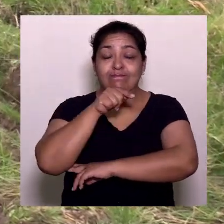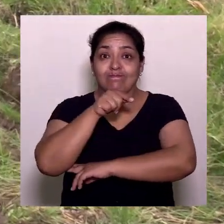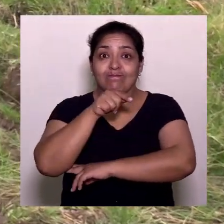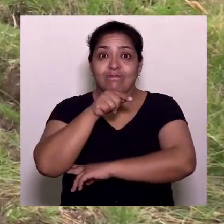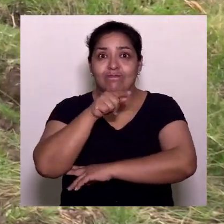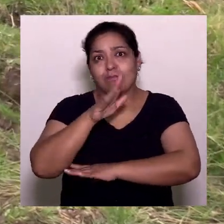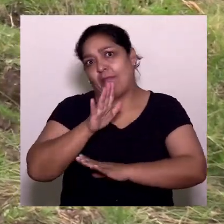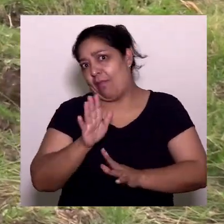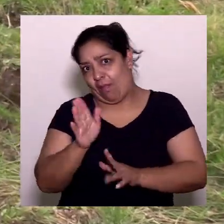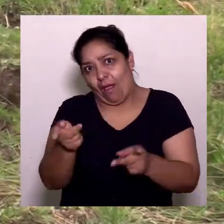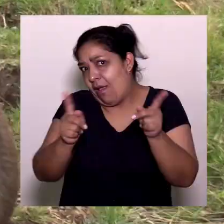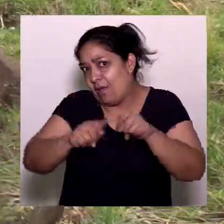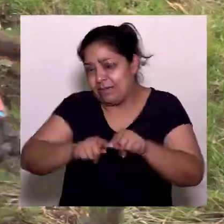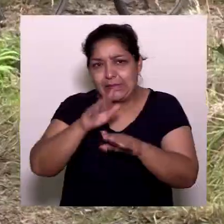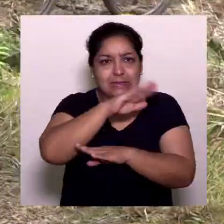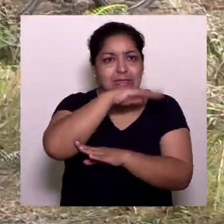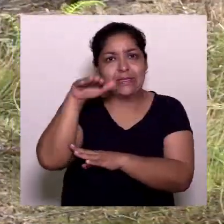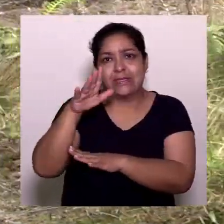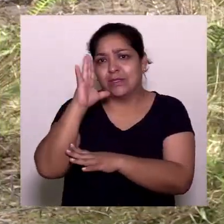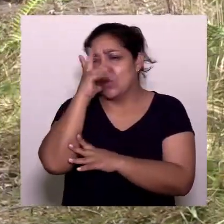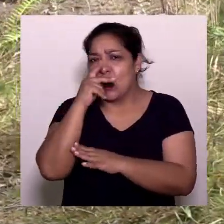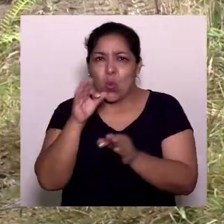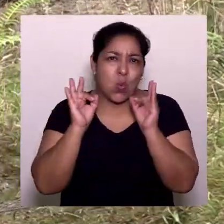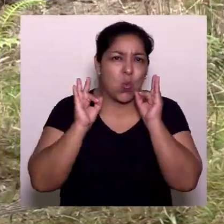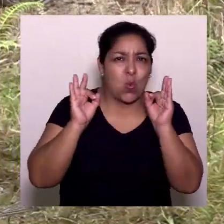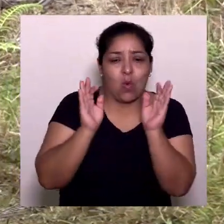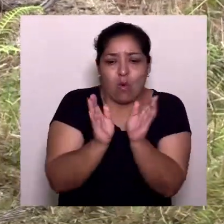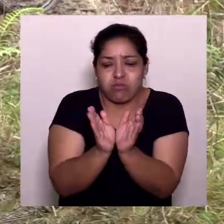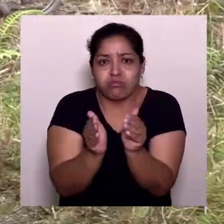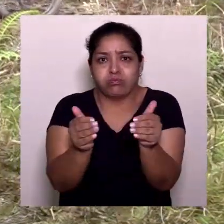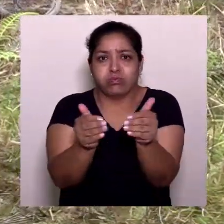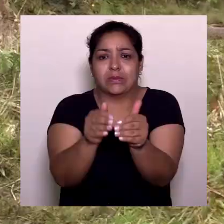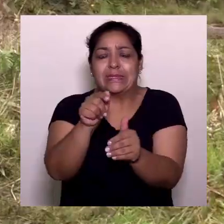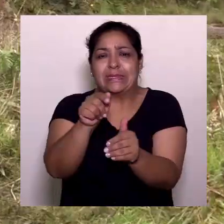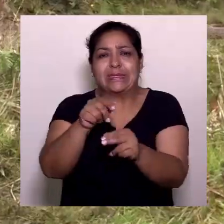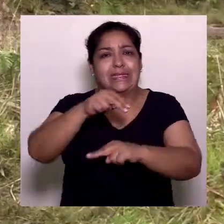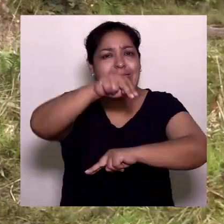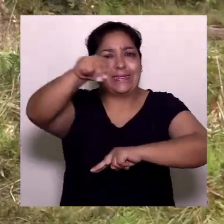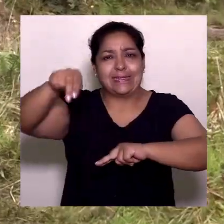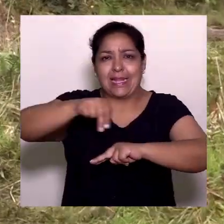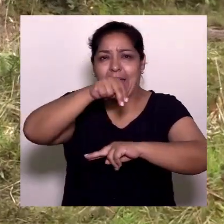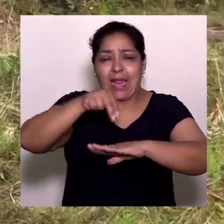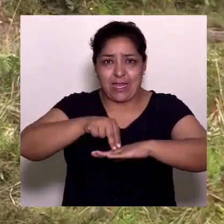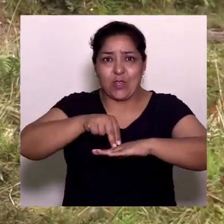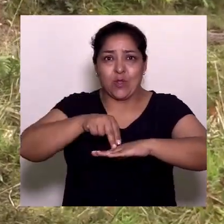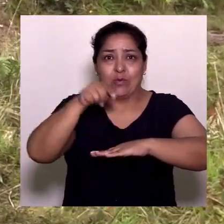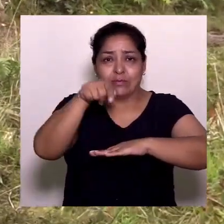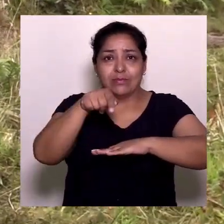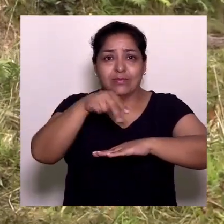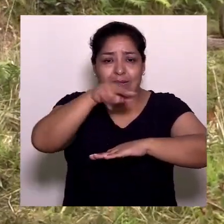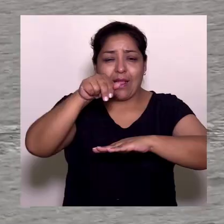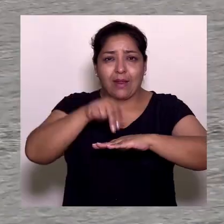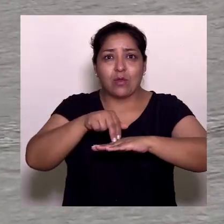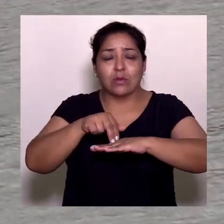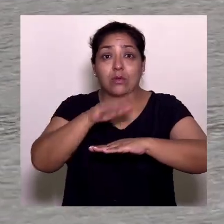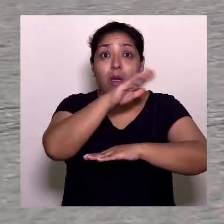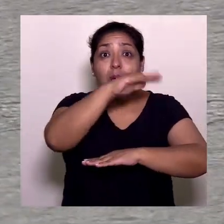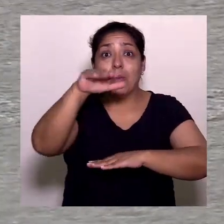día, igualmente los paisajes espectaculares, la Laguna de La Cocha es algo que Nariño